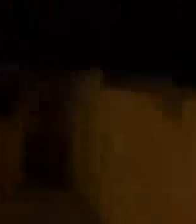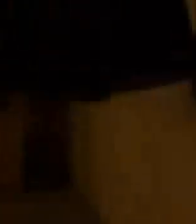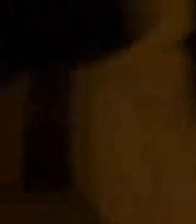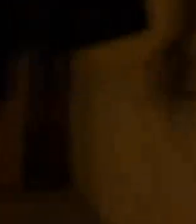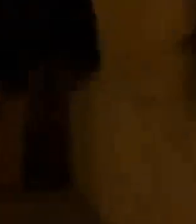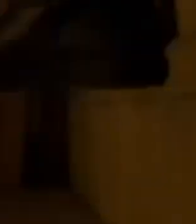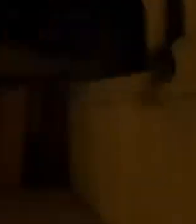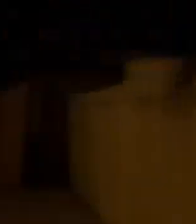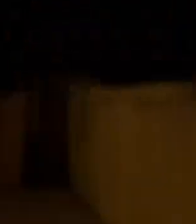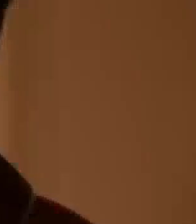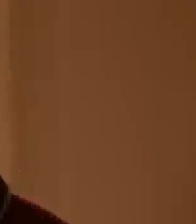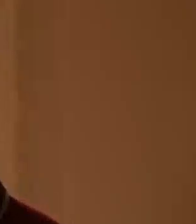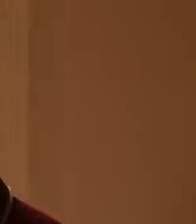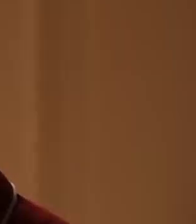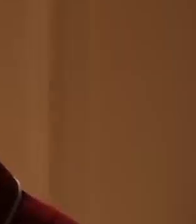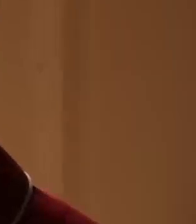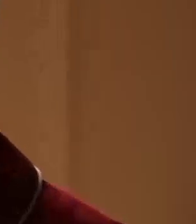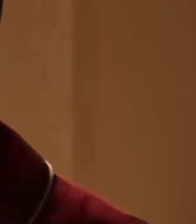Televisión.